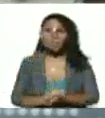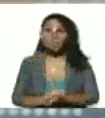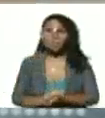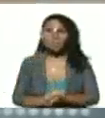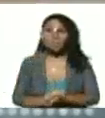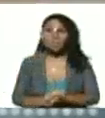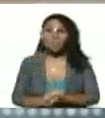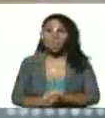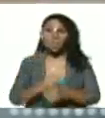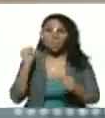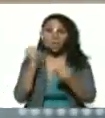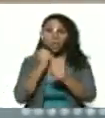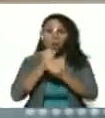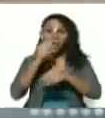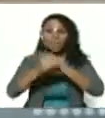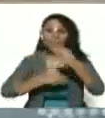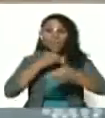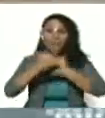que se hace permanente